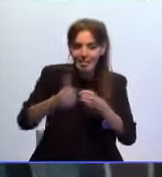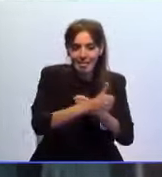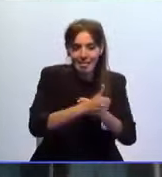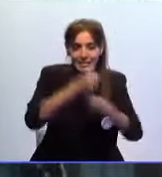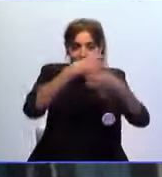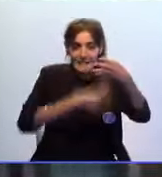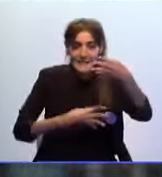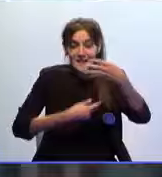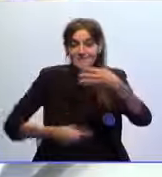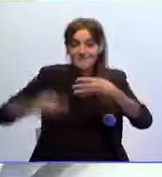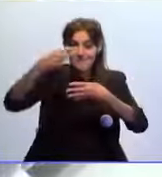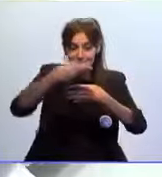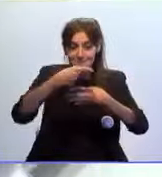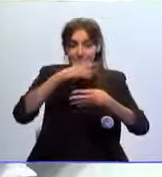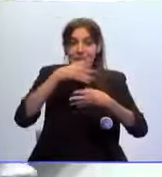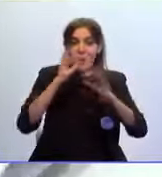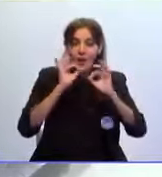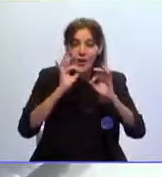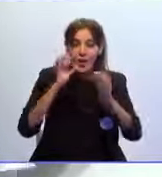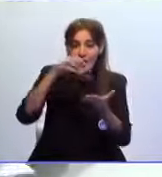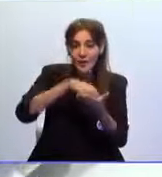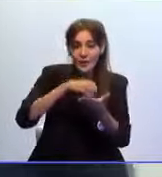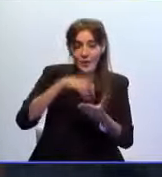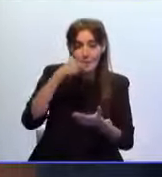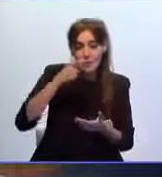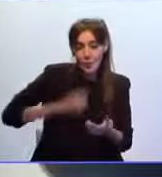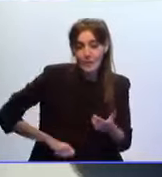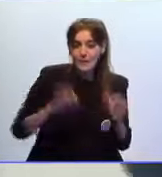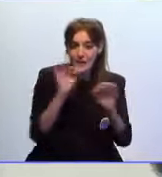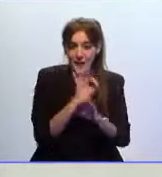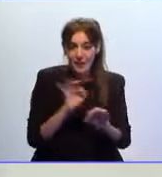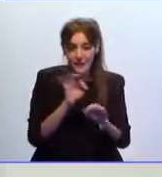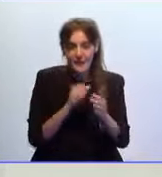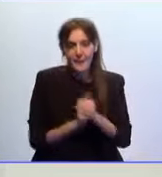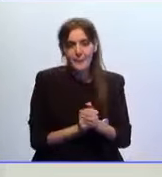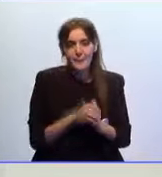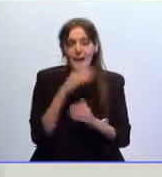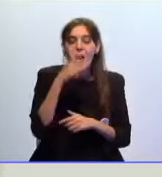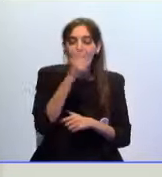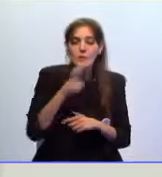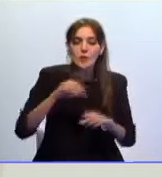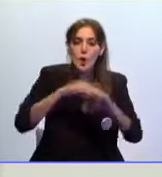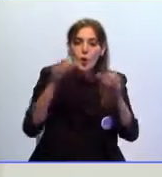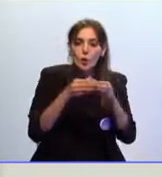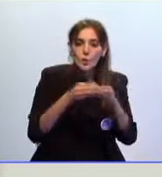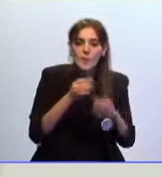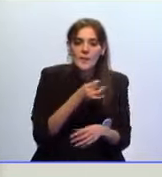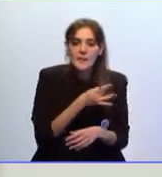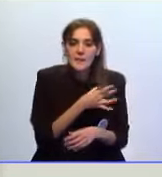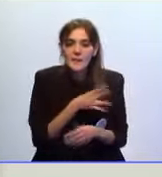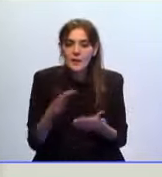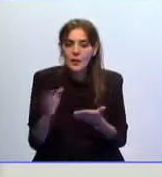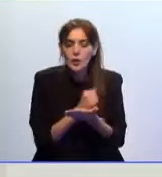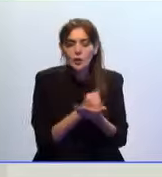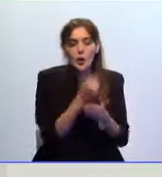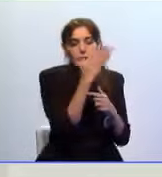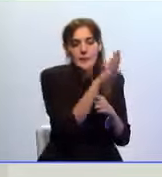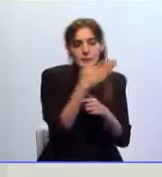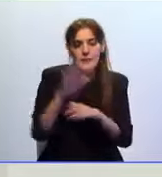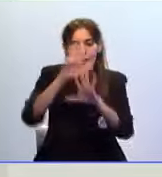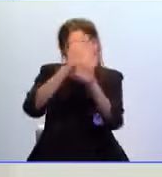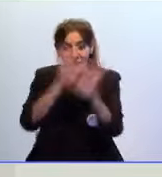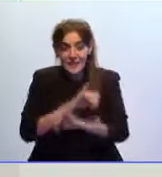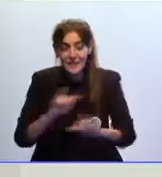de lista dentro del colegio de especialistas y no cualificados Felicitar al resto de formaciones sindicales que han sacado representación